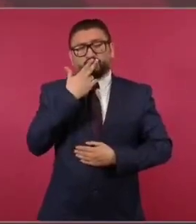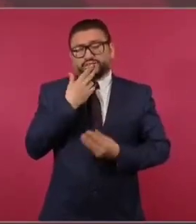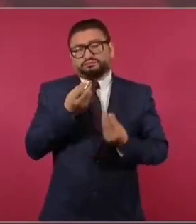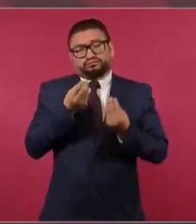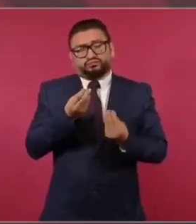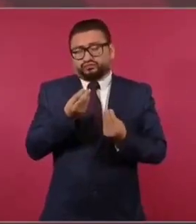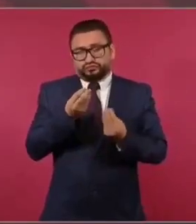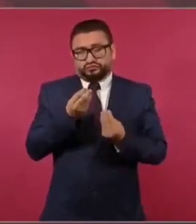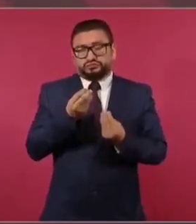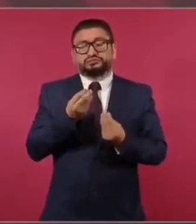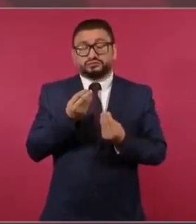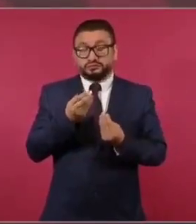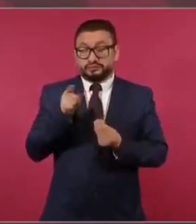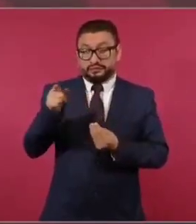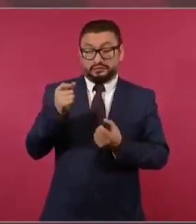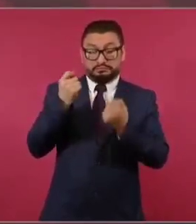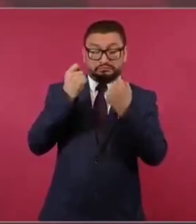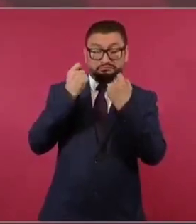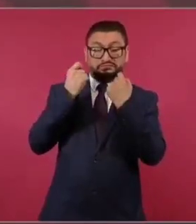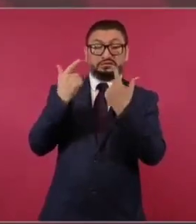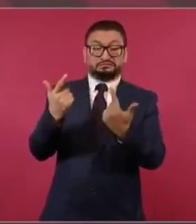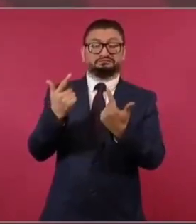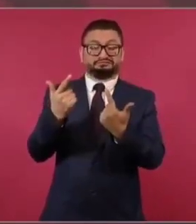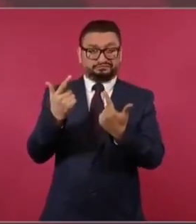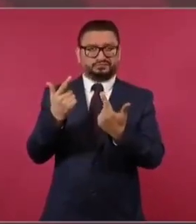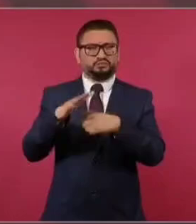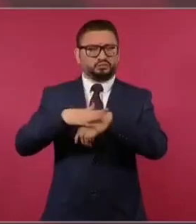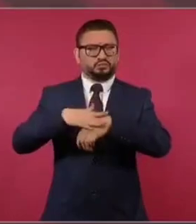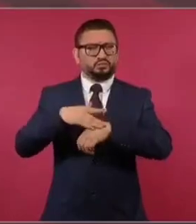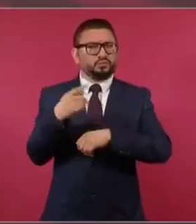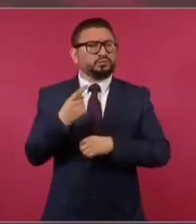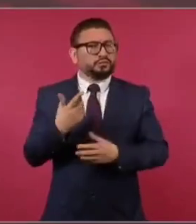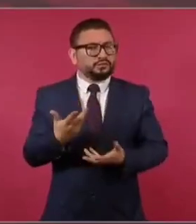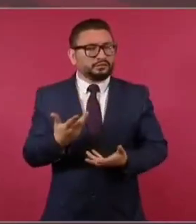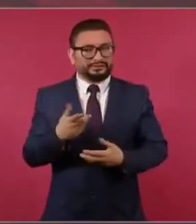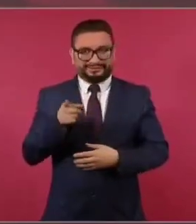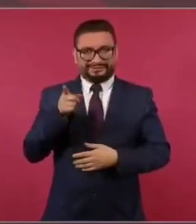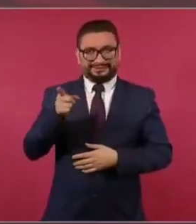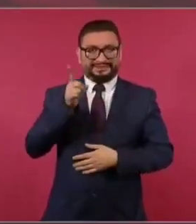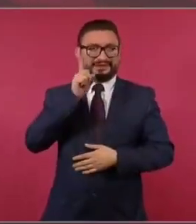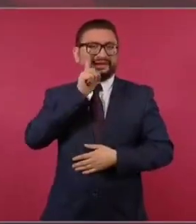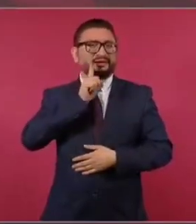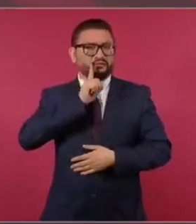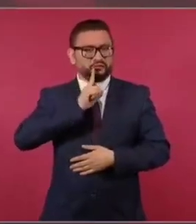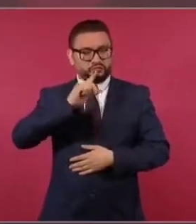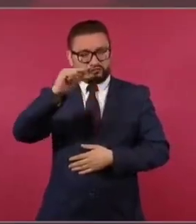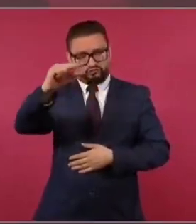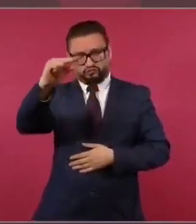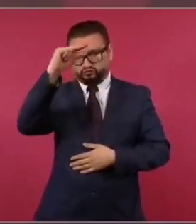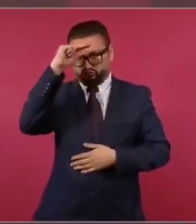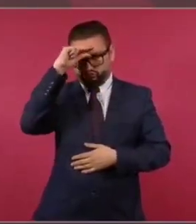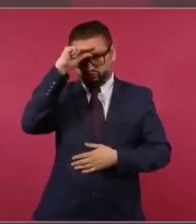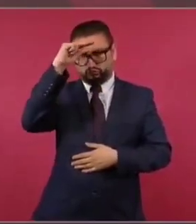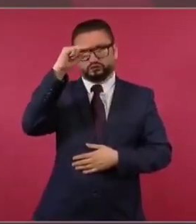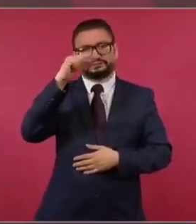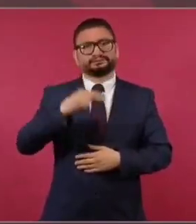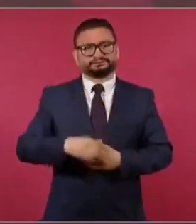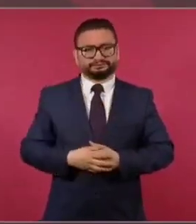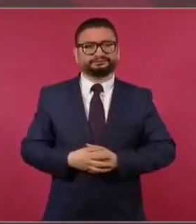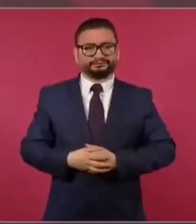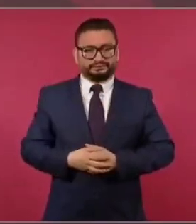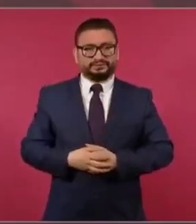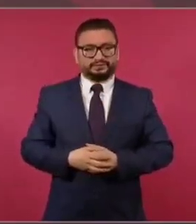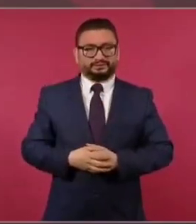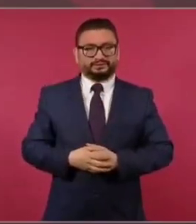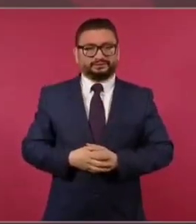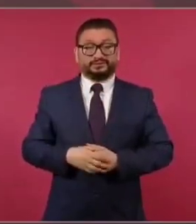La admiro, porque es una mujer inteligente, es